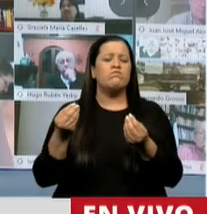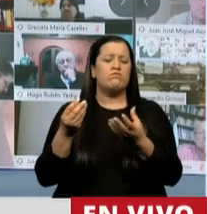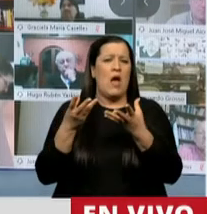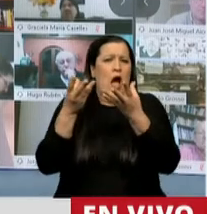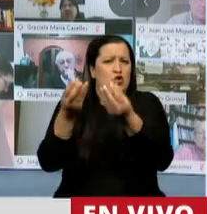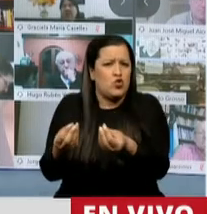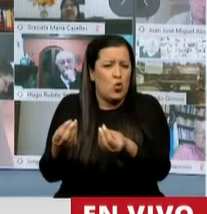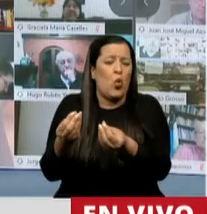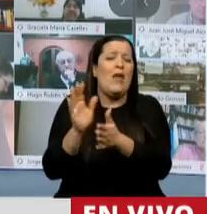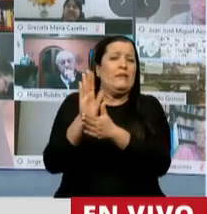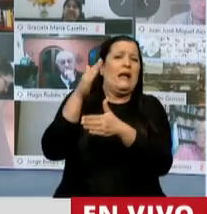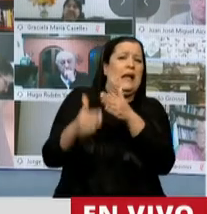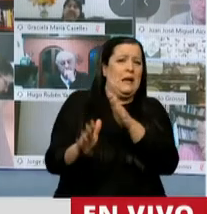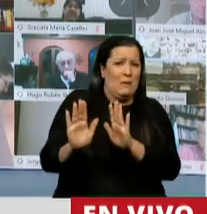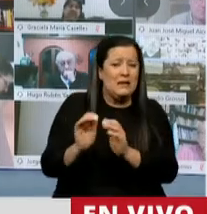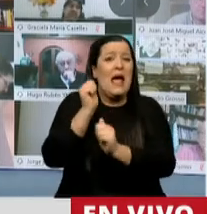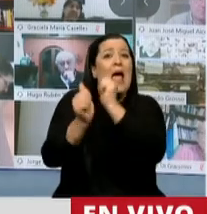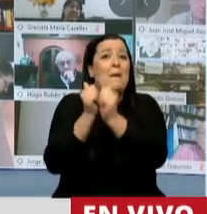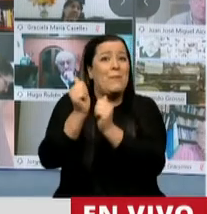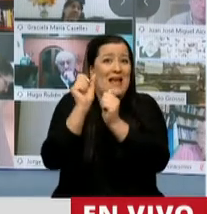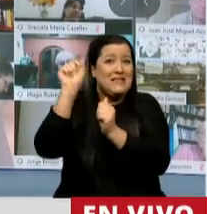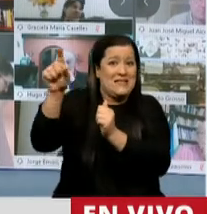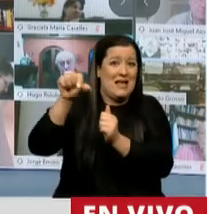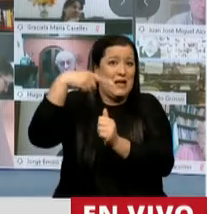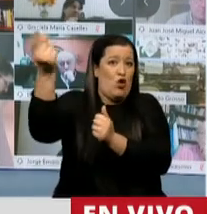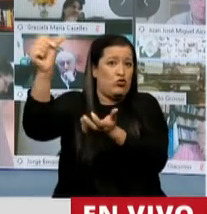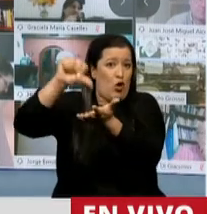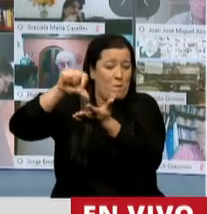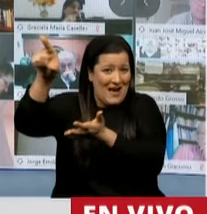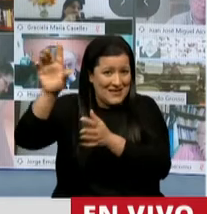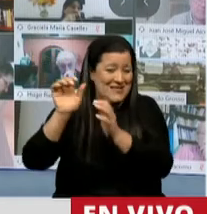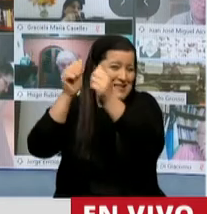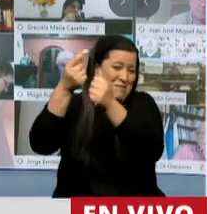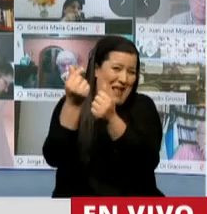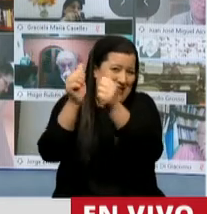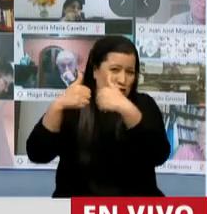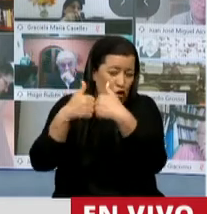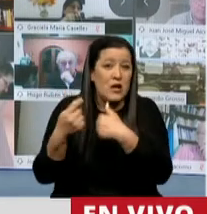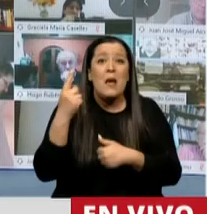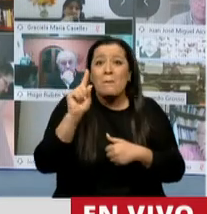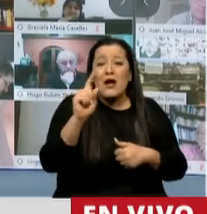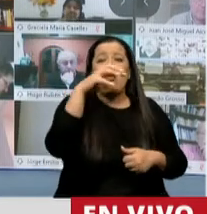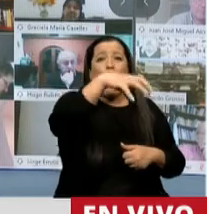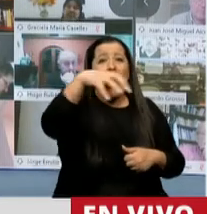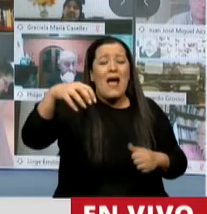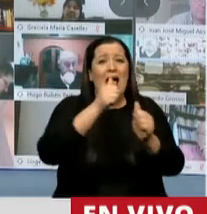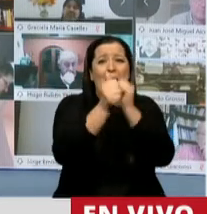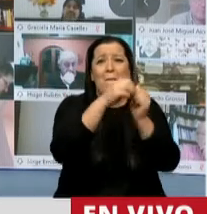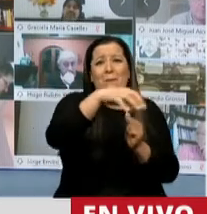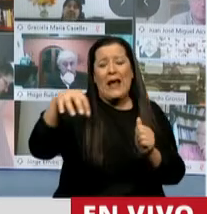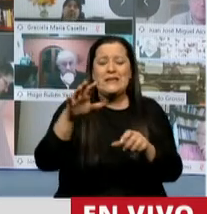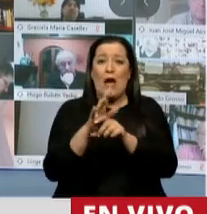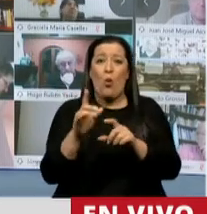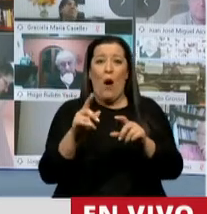a las empresas radicadas en paraísos fiscales pero también a aquellas que repartan dividendos o que